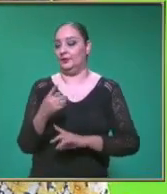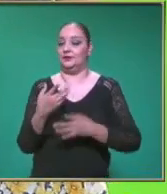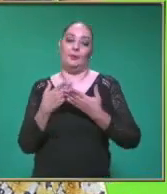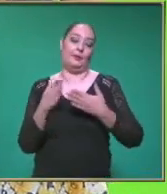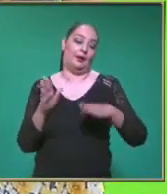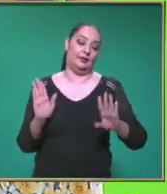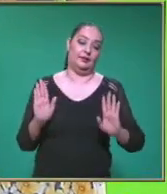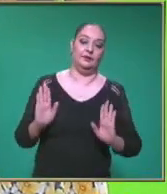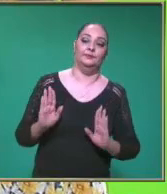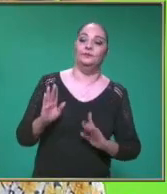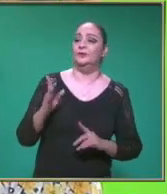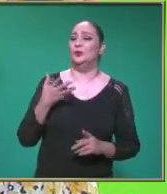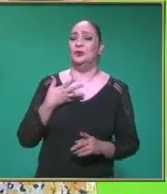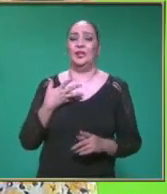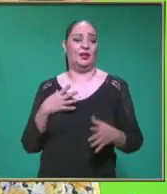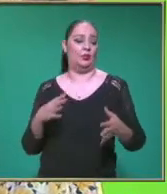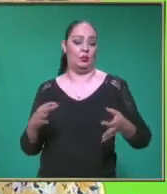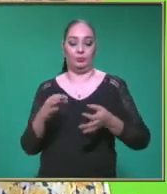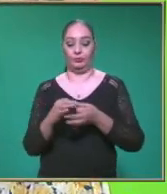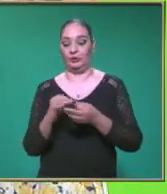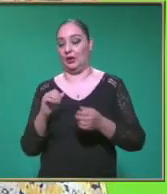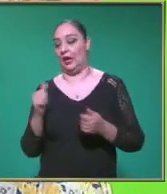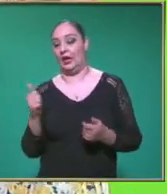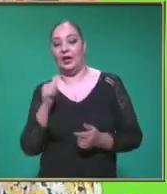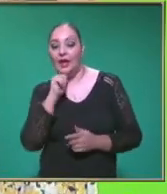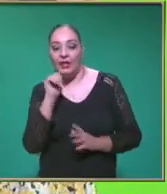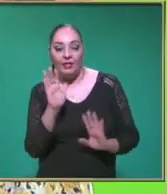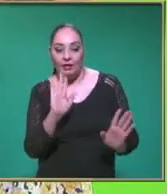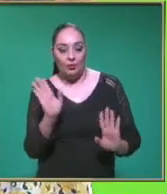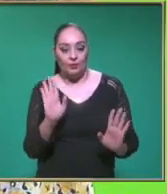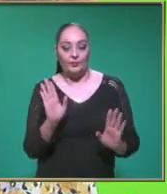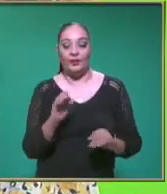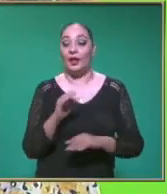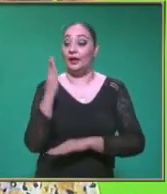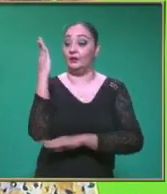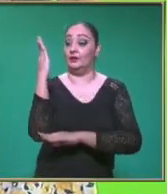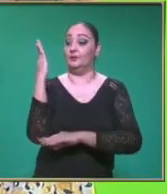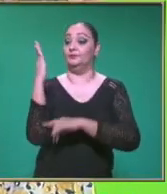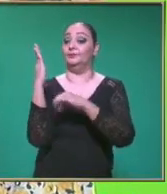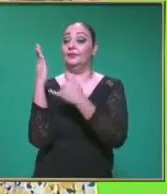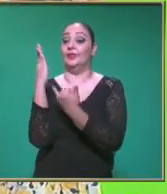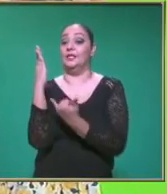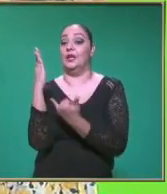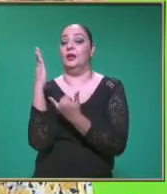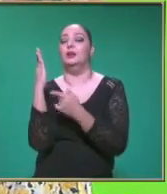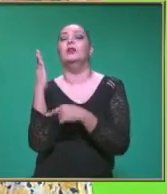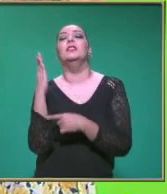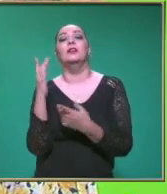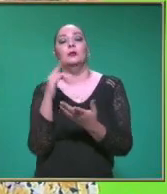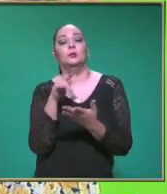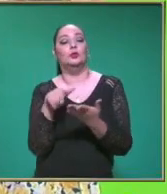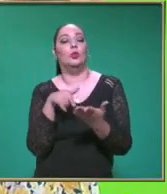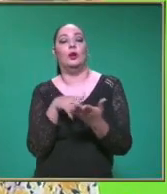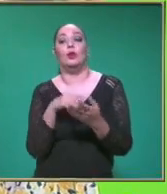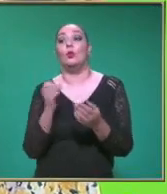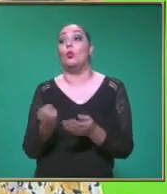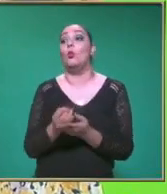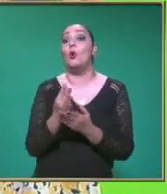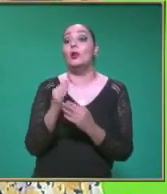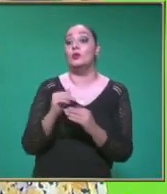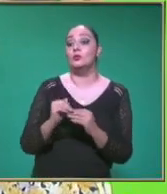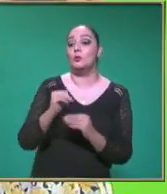¿Verdad? No depende de nadie Y por eso está En el eje X Y en el eje Y Tenemos la posición ¿Sí? ¿Cuánto recorre? ¿Qué